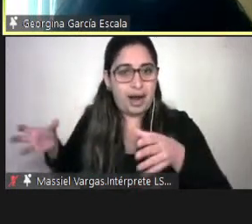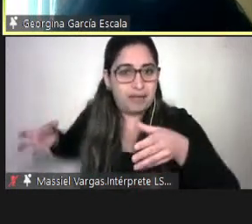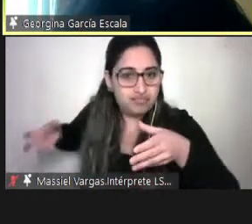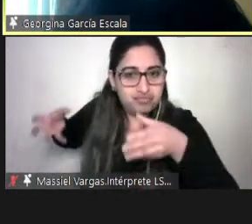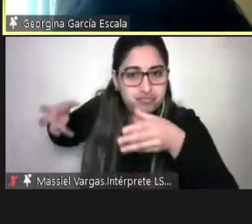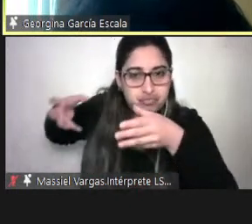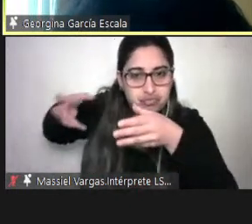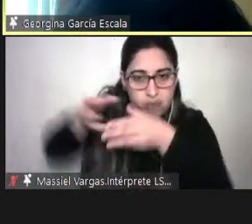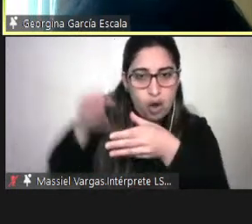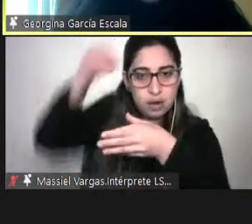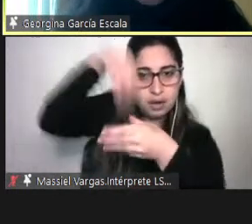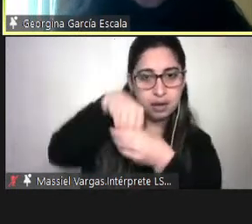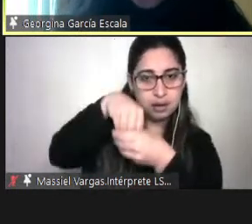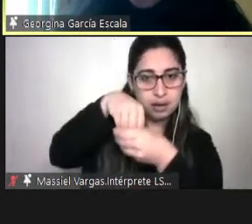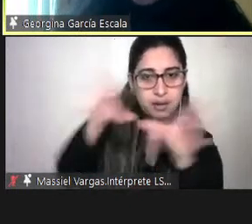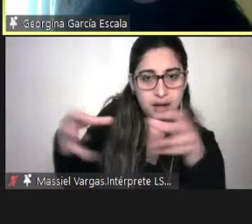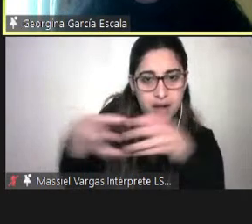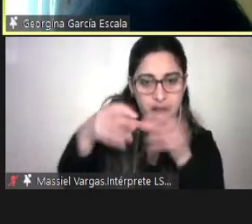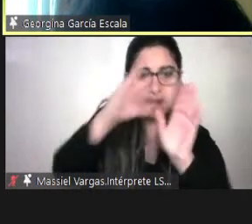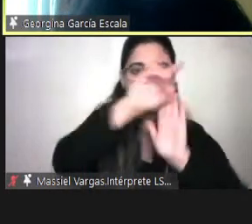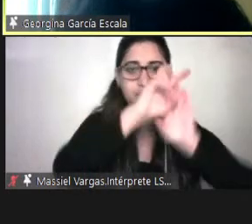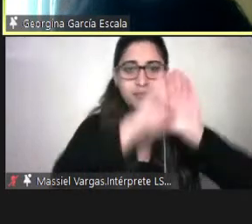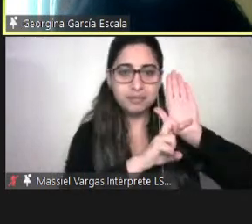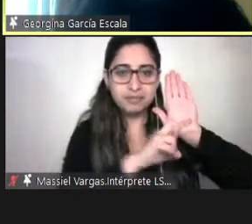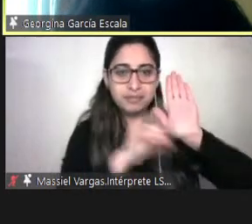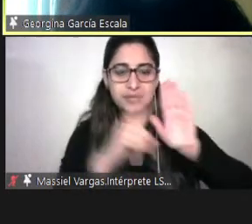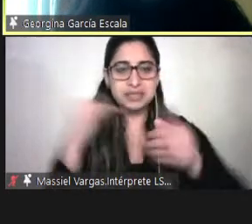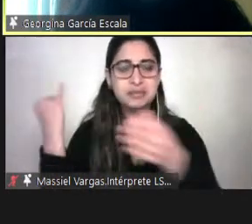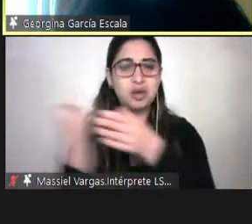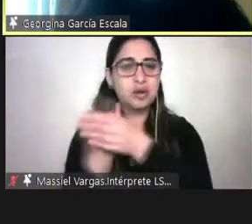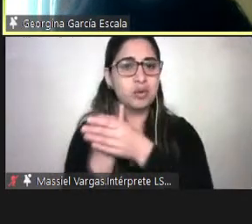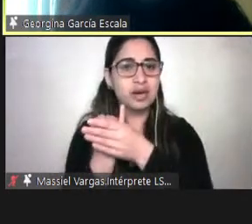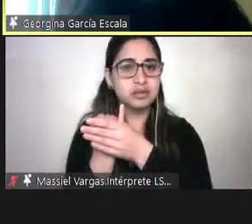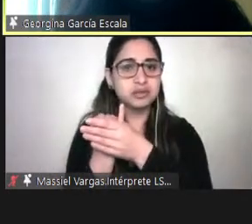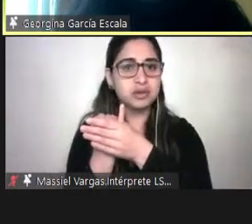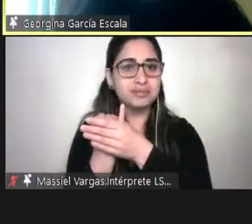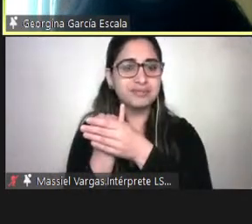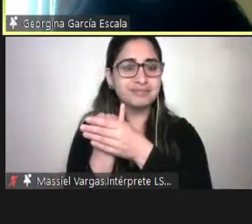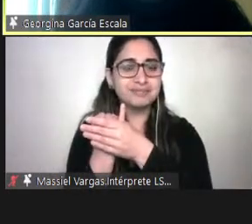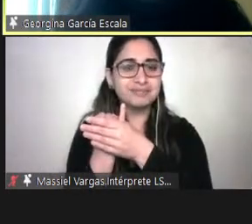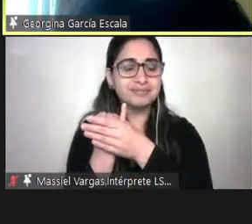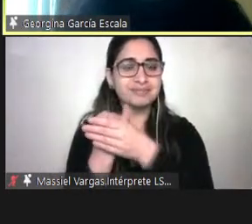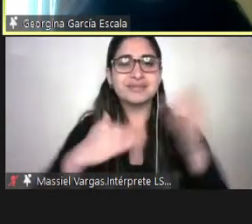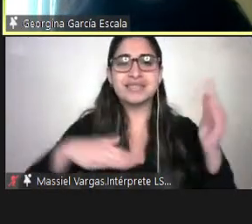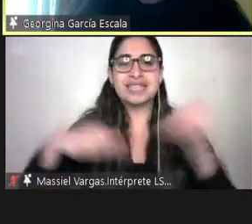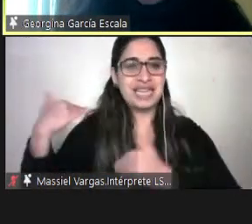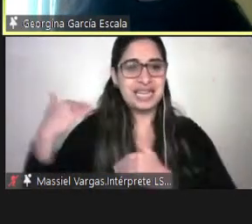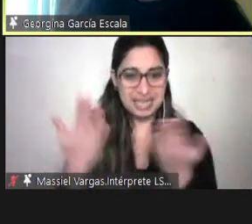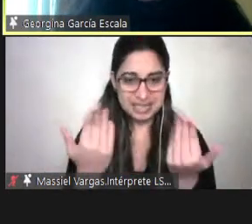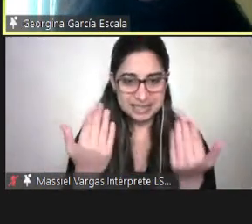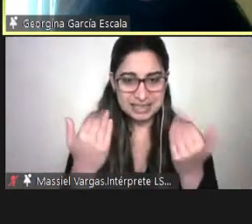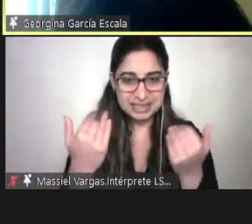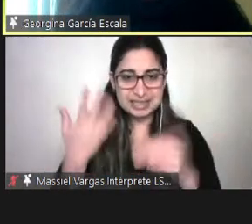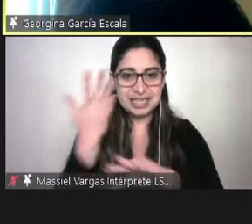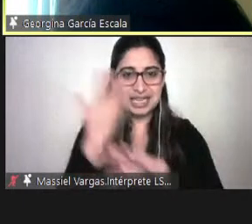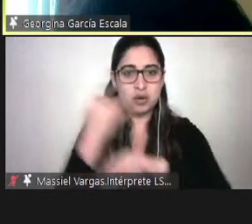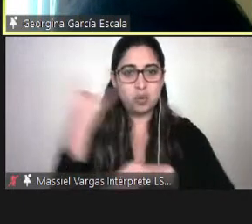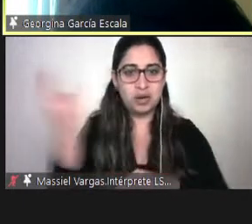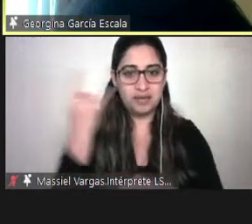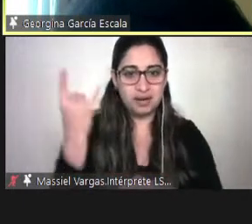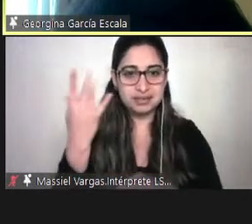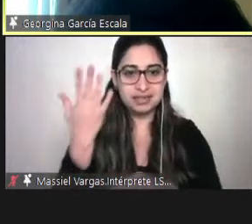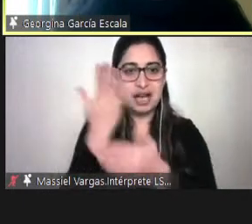principios de inclusión de una labor fundamental de las universidades del Estado como entes del Estado.